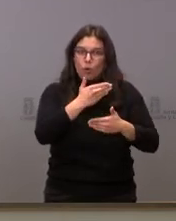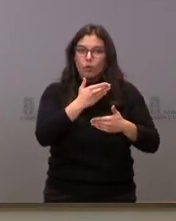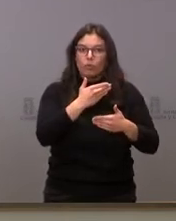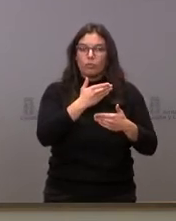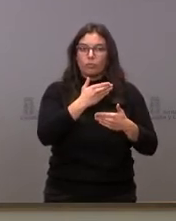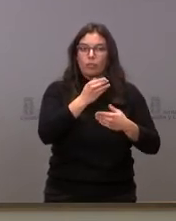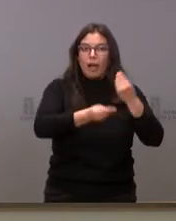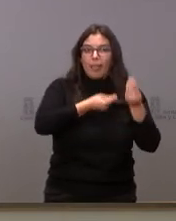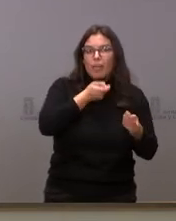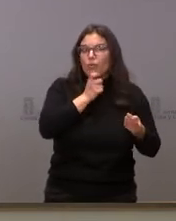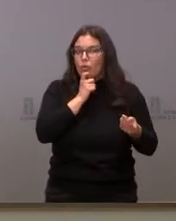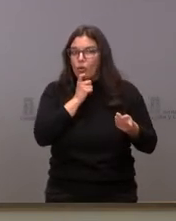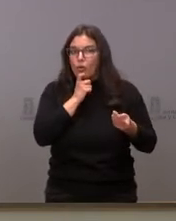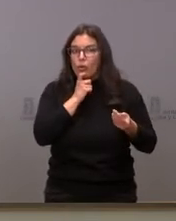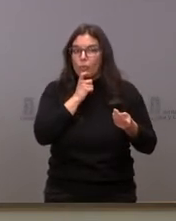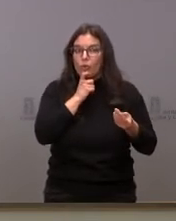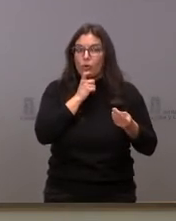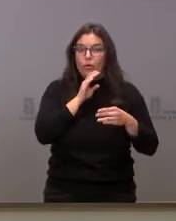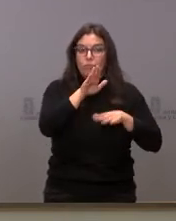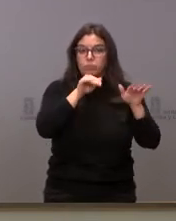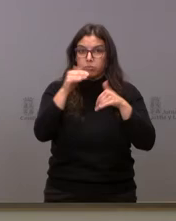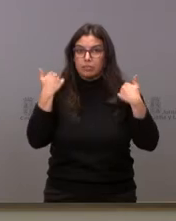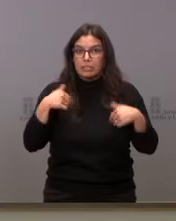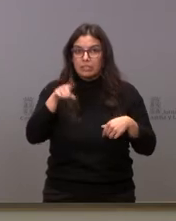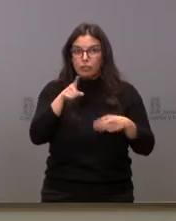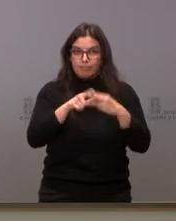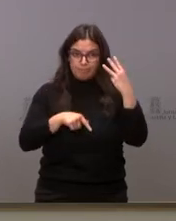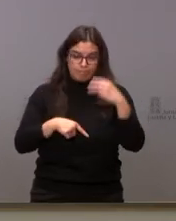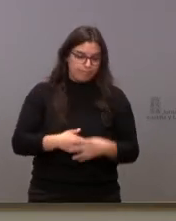vacunación a los que están llamados a la convocatoria?